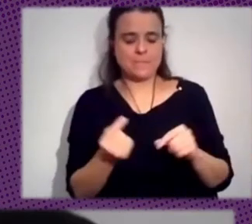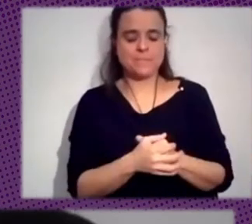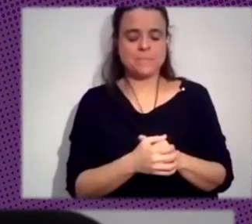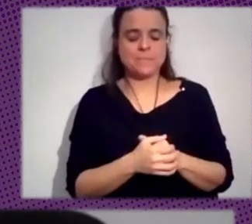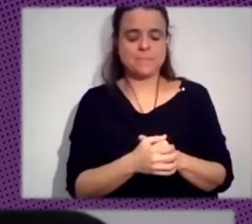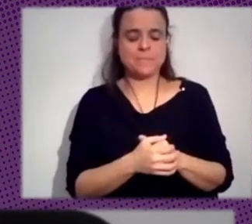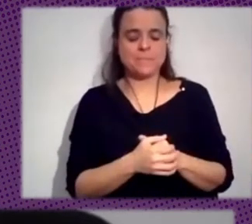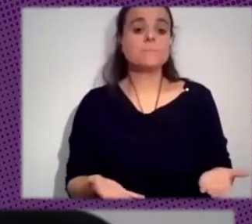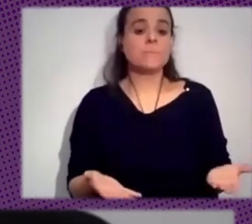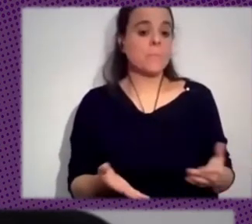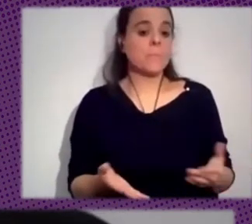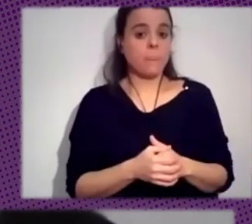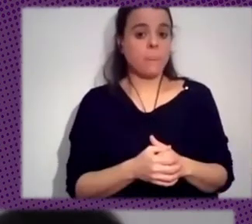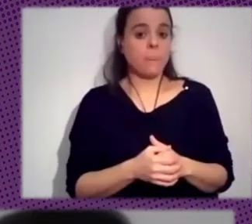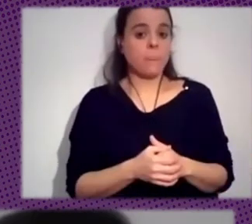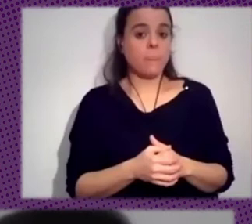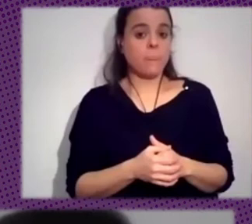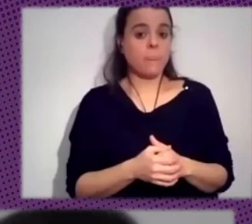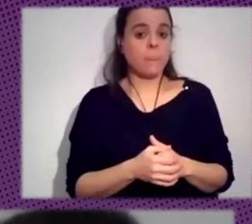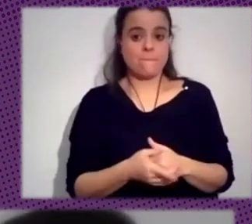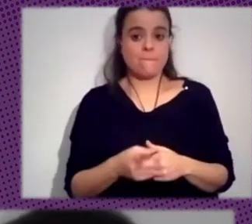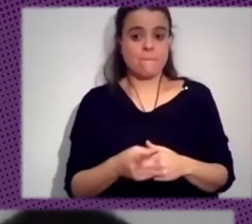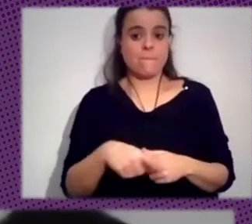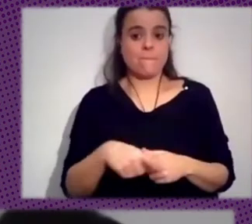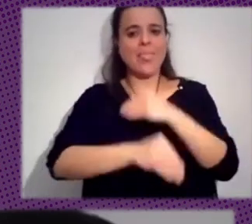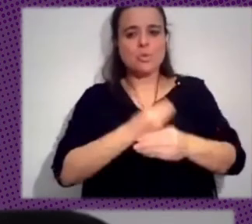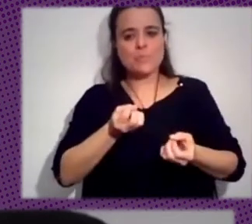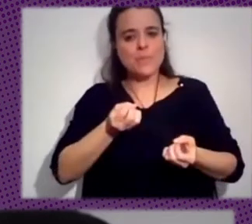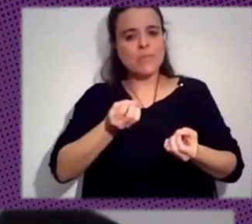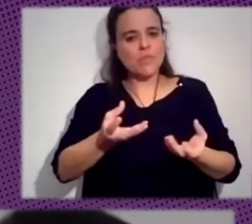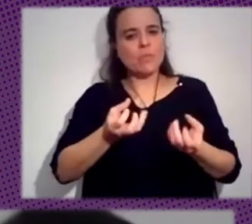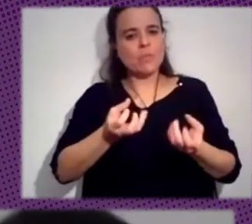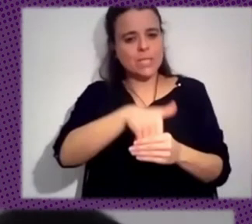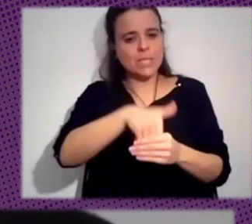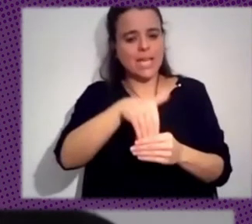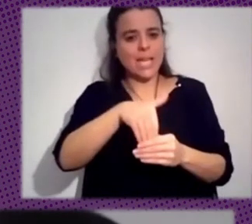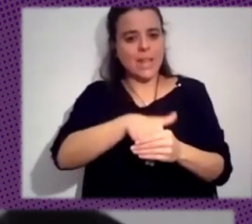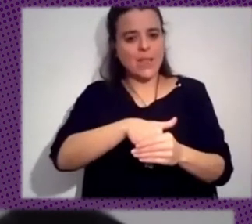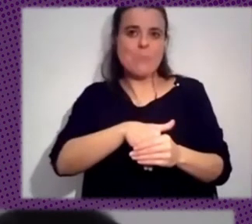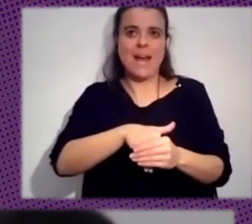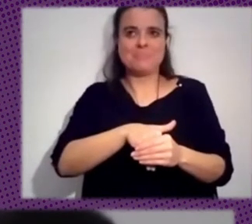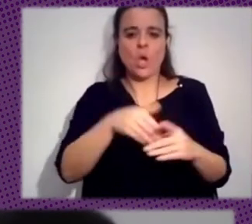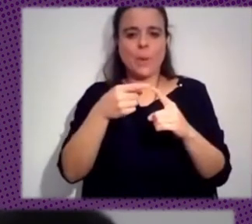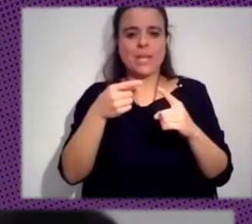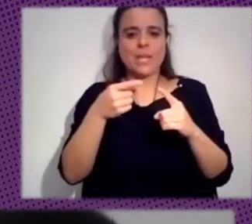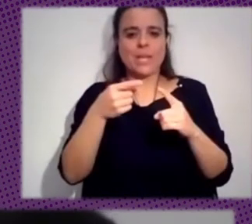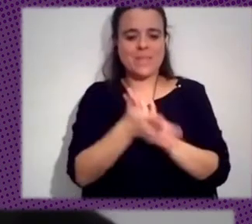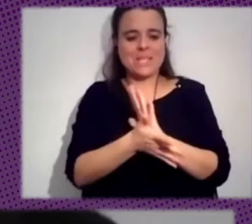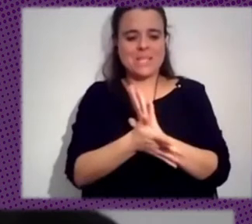pues hacemos mucha información y muchos contenidos para contar esto de una manera que puede hacerse casi viral.